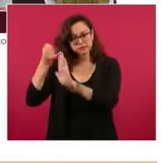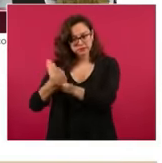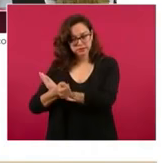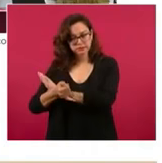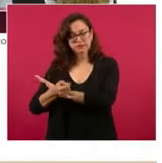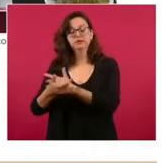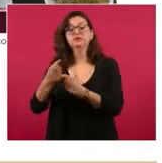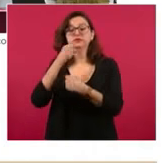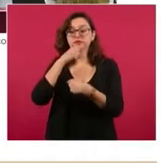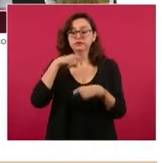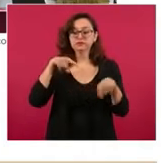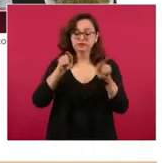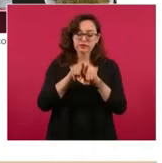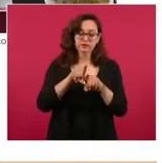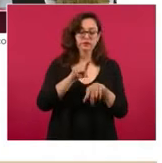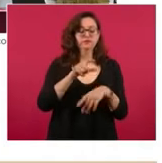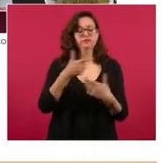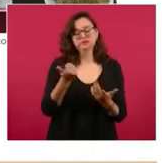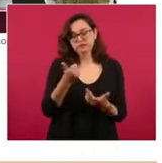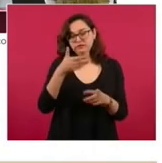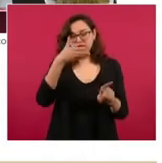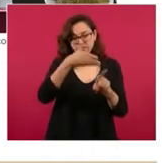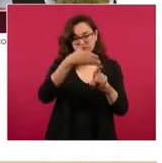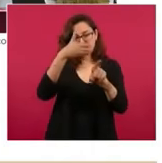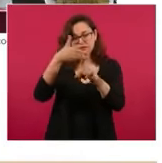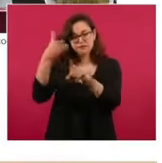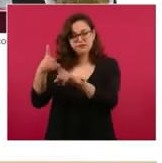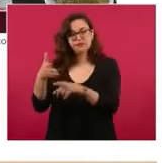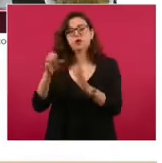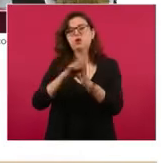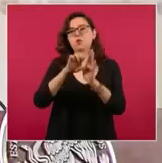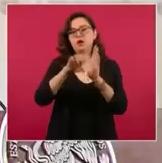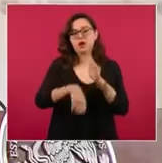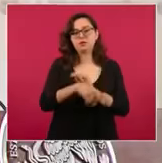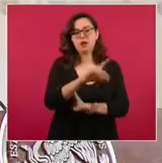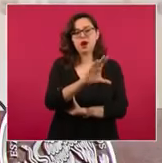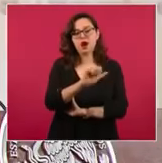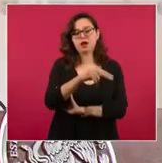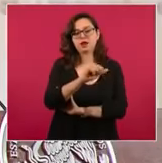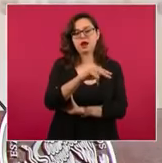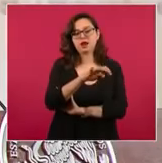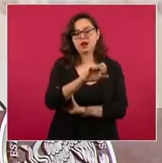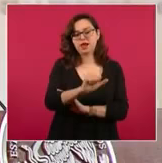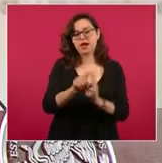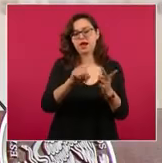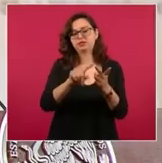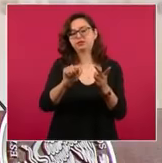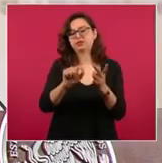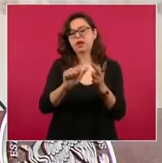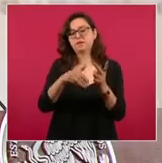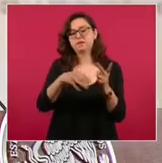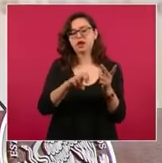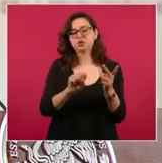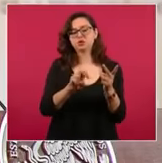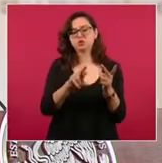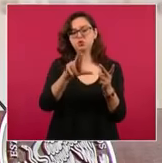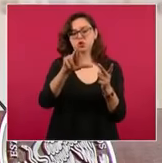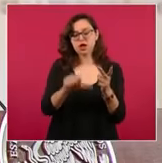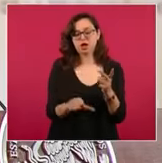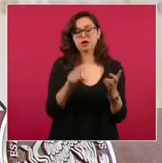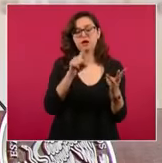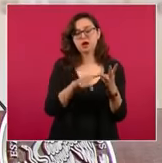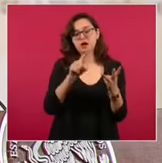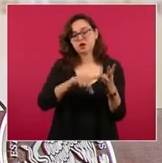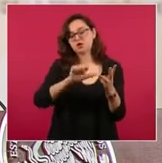cuestiones ya muy específicas respecto al Hospital General de Cananea, el hospital de Tamosura, además de las 10